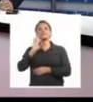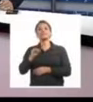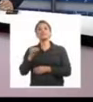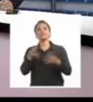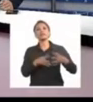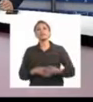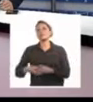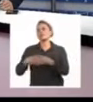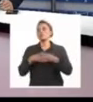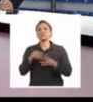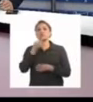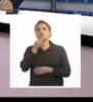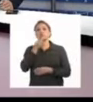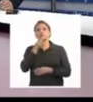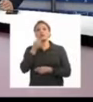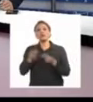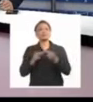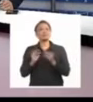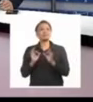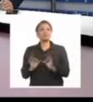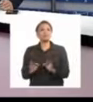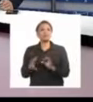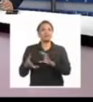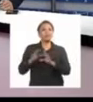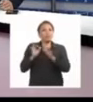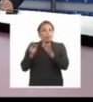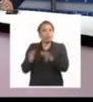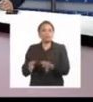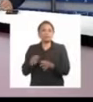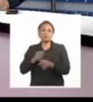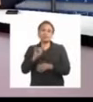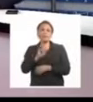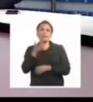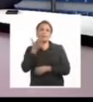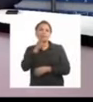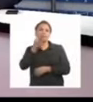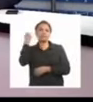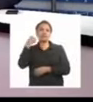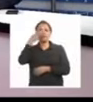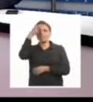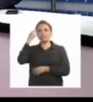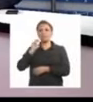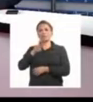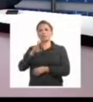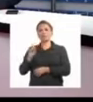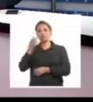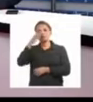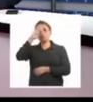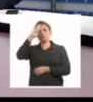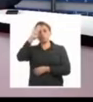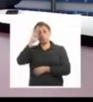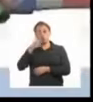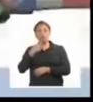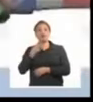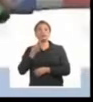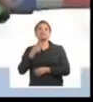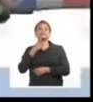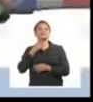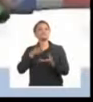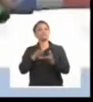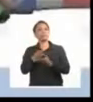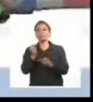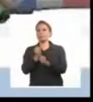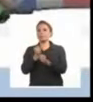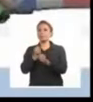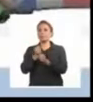no pueden tratar a nuestros pueblos de la manera en que lo hizo en el siglo XX Cuba respalda los esfuerzos genuinos por fomentar